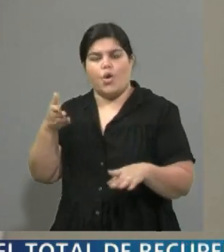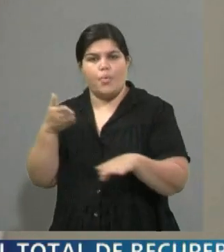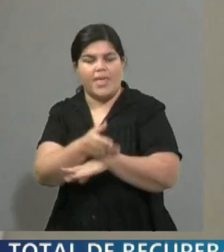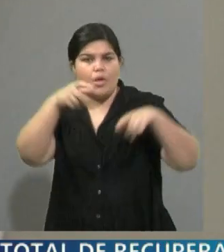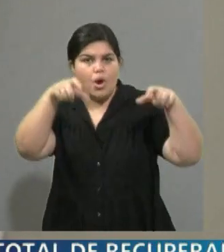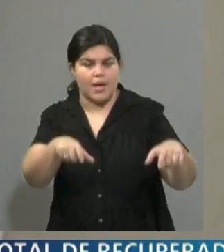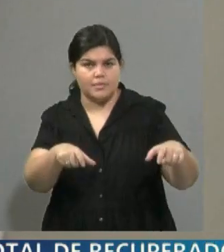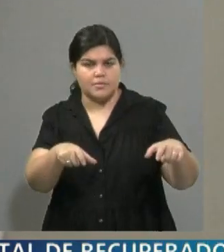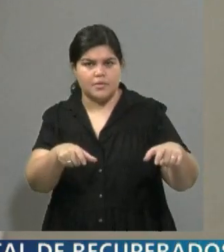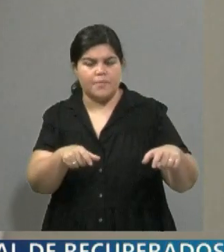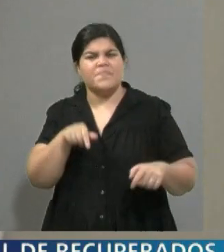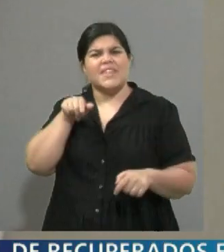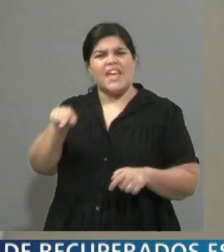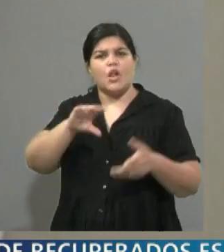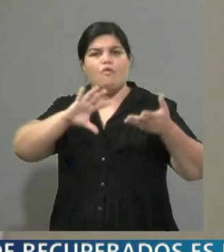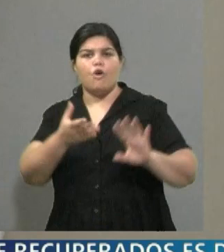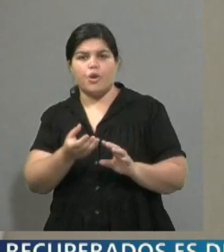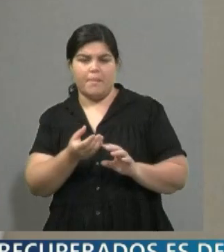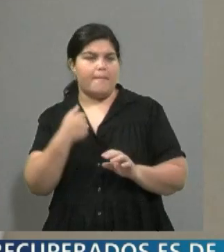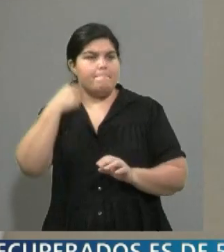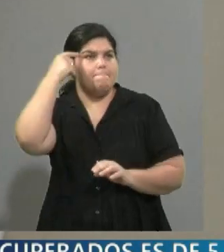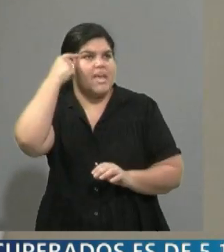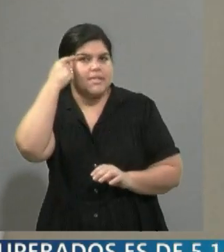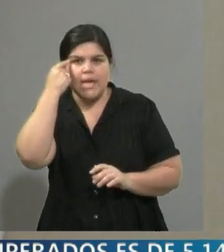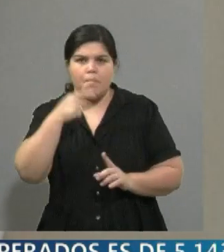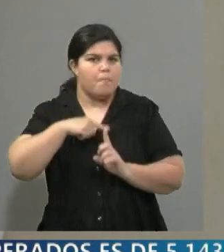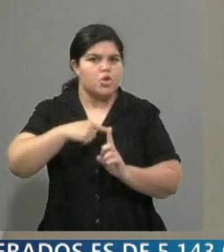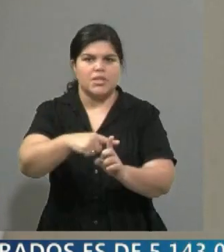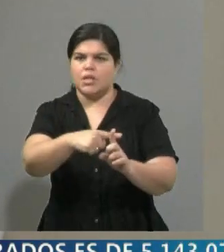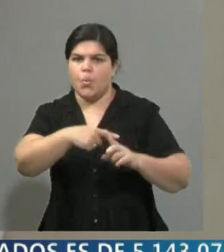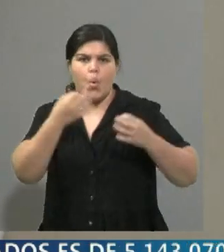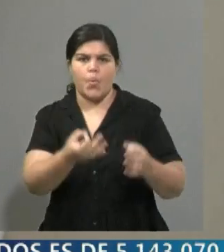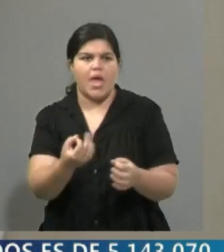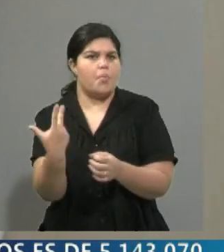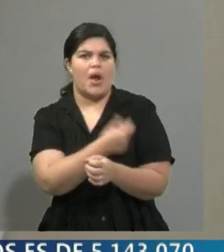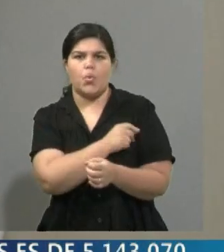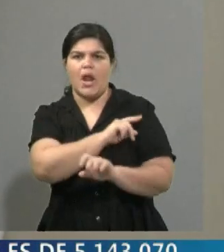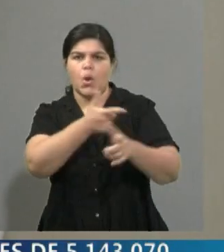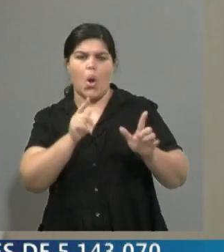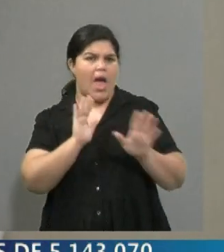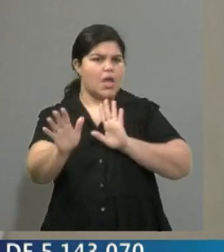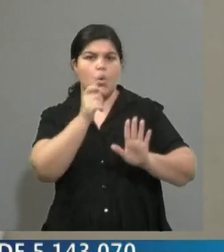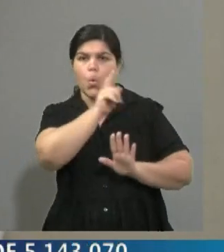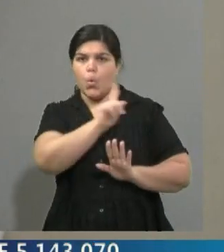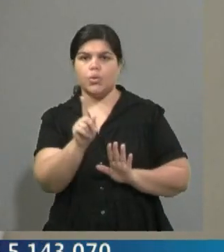entiende es la mejor de manejarse, incluso ante una realidad del mundo que demuestra todo lo contrario.